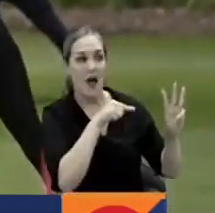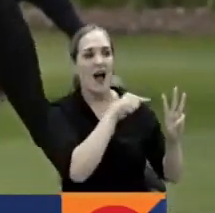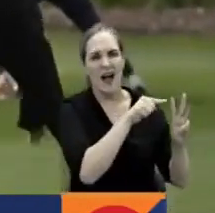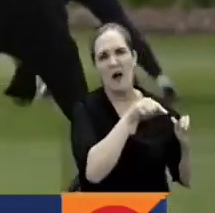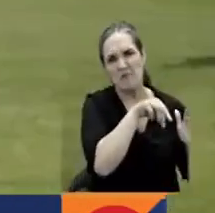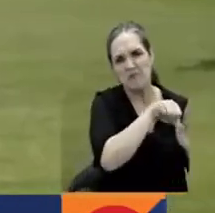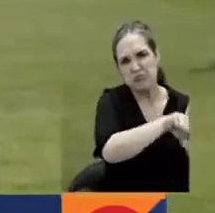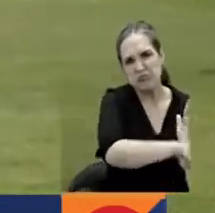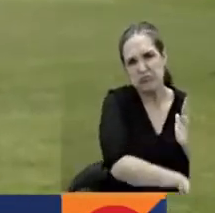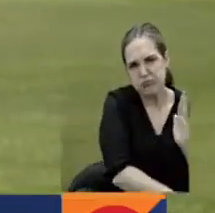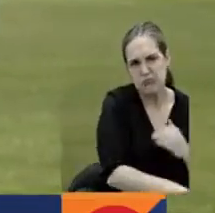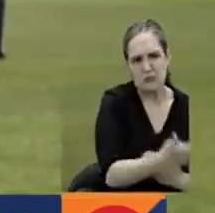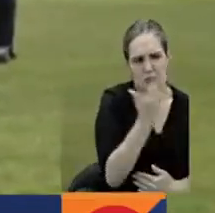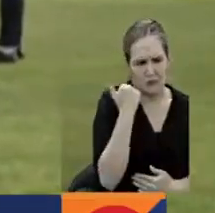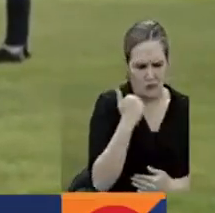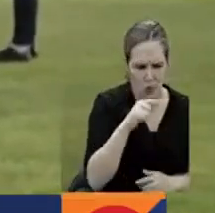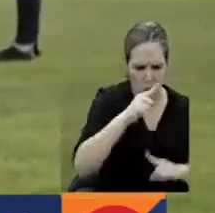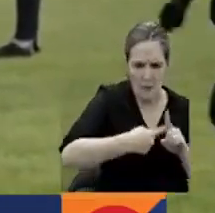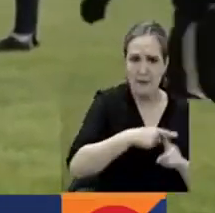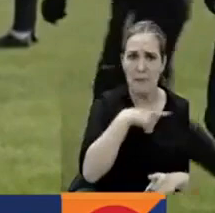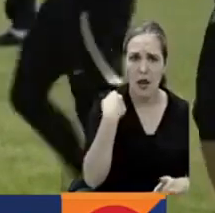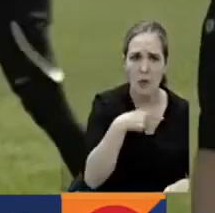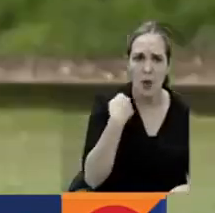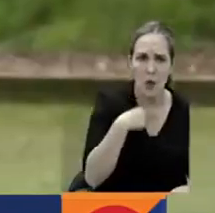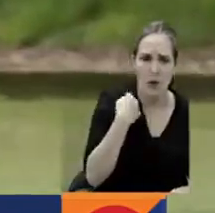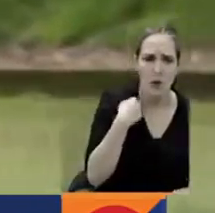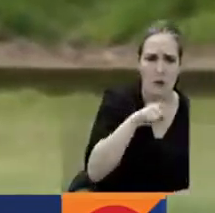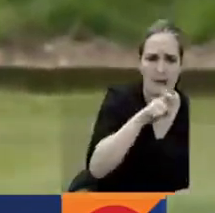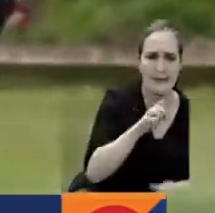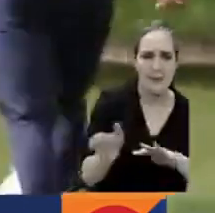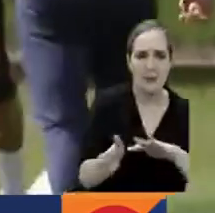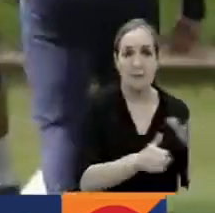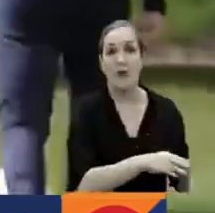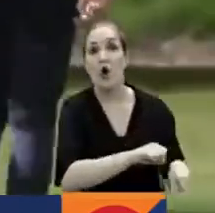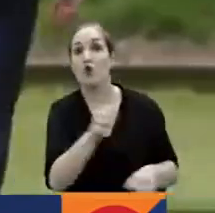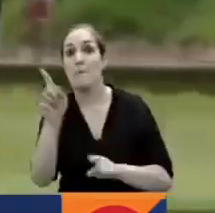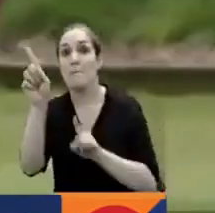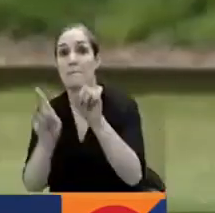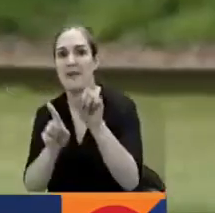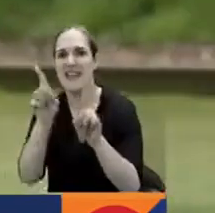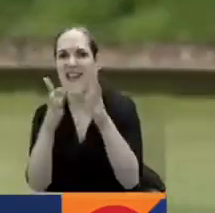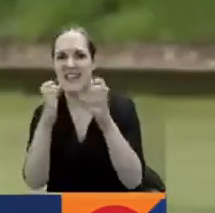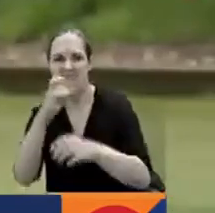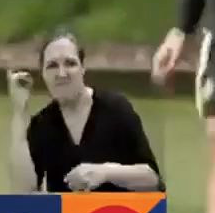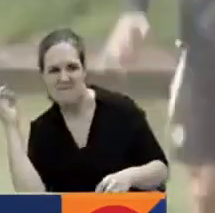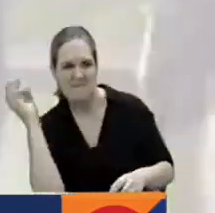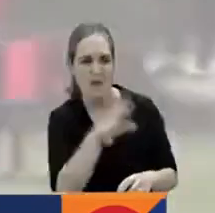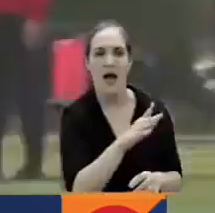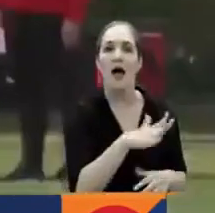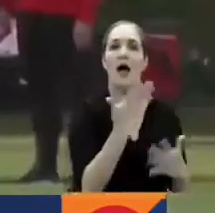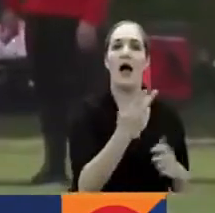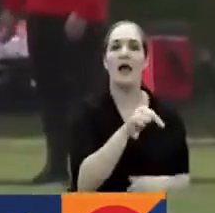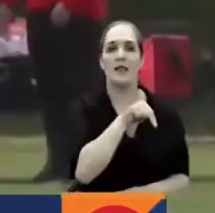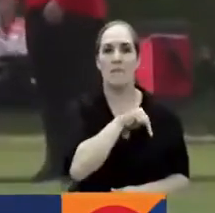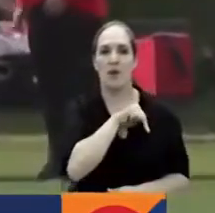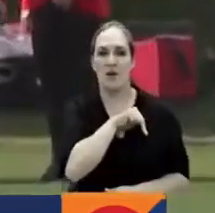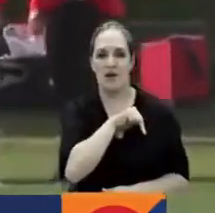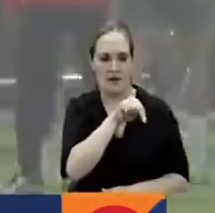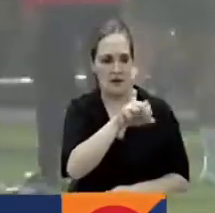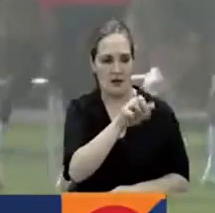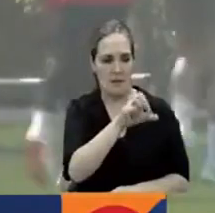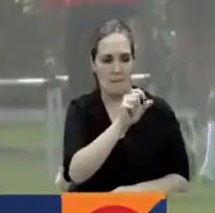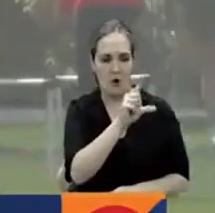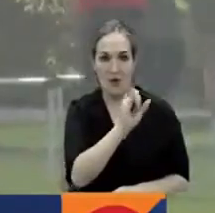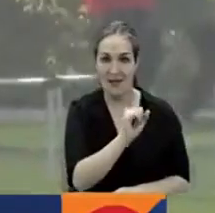ya que no conocen la victoria desde hace un mes. Por otro lado Milan buscará repetirle la dosis al Napoli después de que en su último encuentro lo